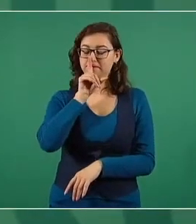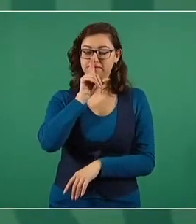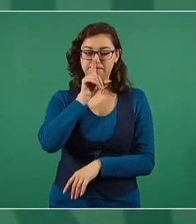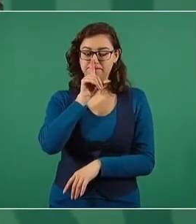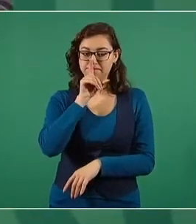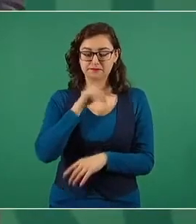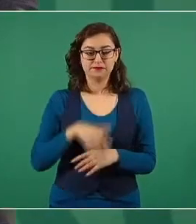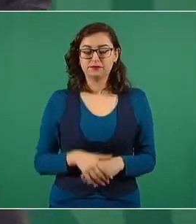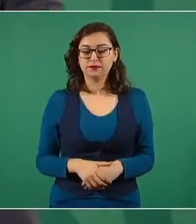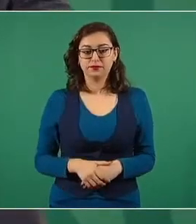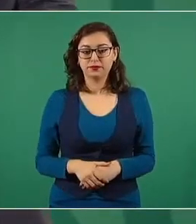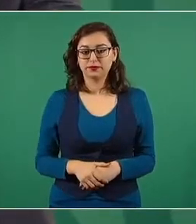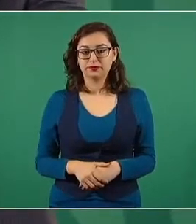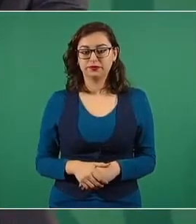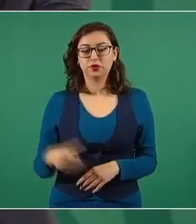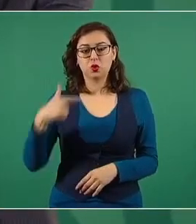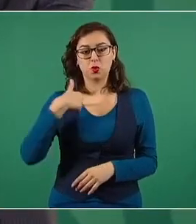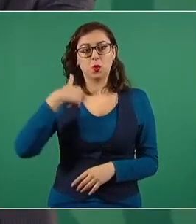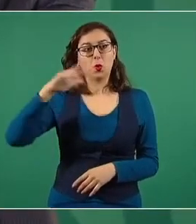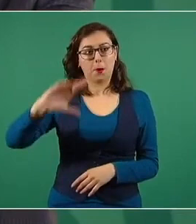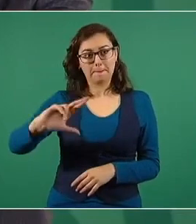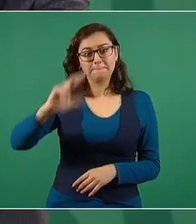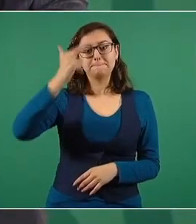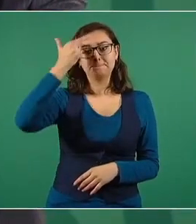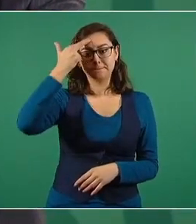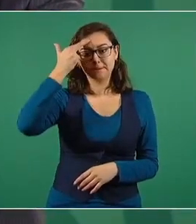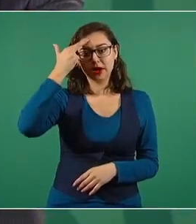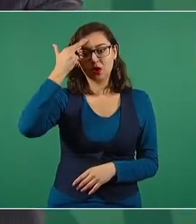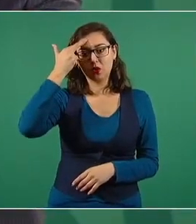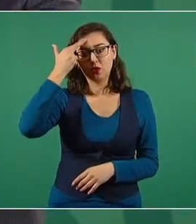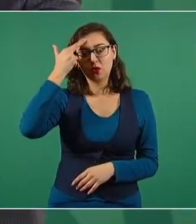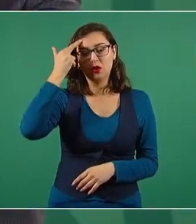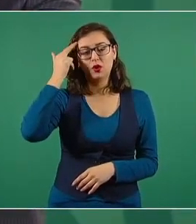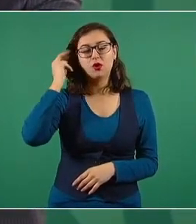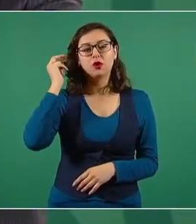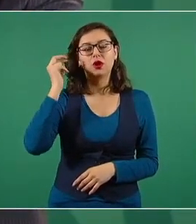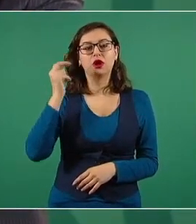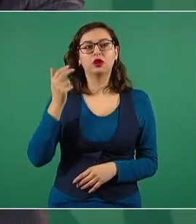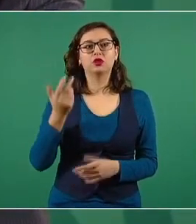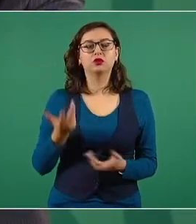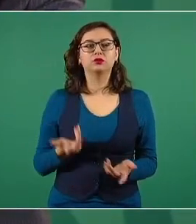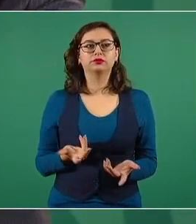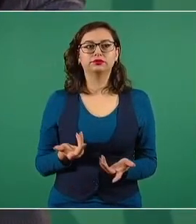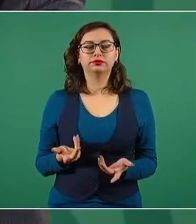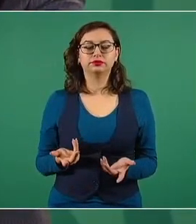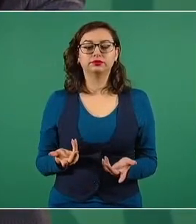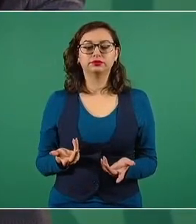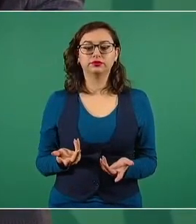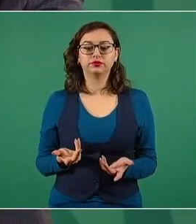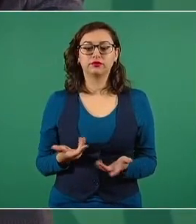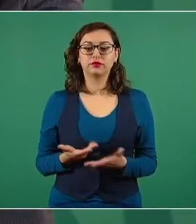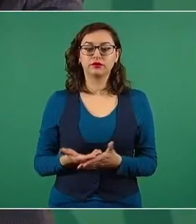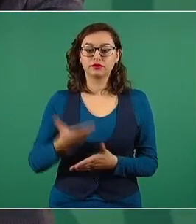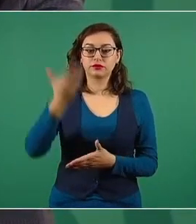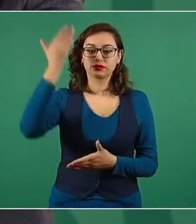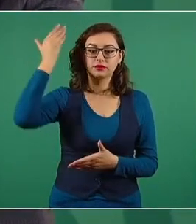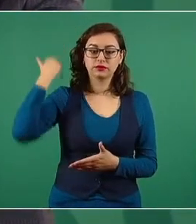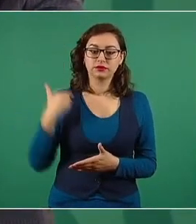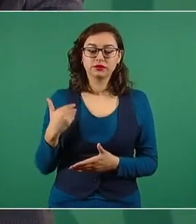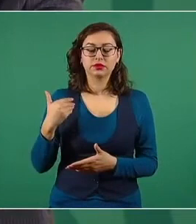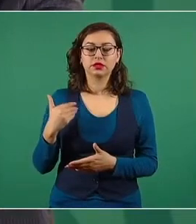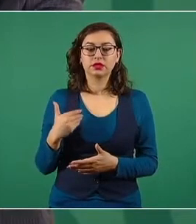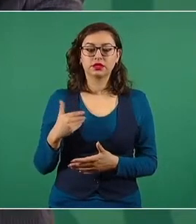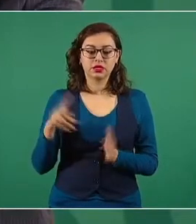Yo recuerdo que cuando nos hicieron el